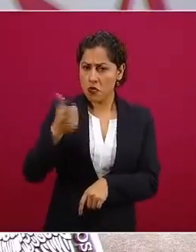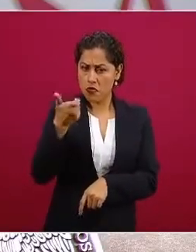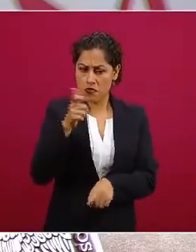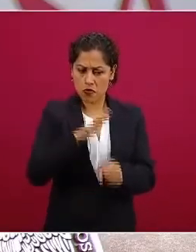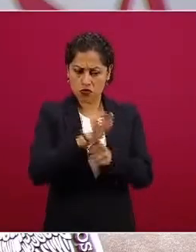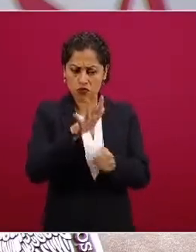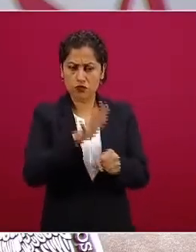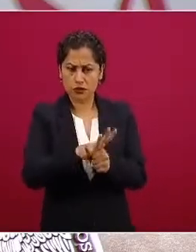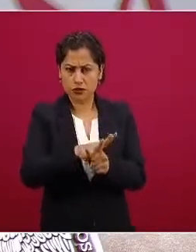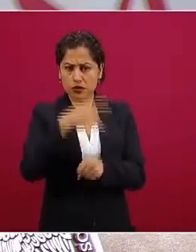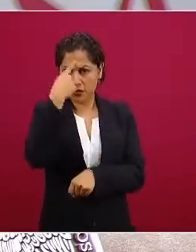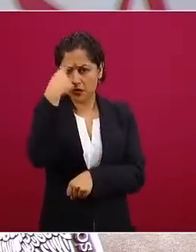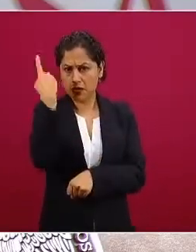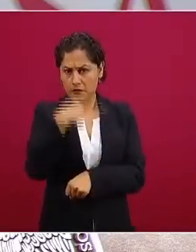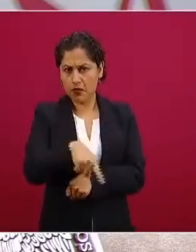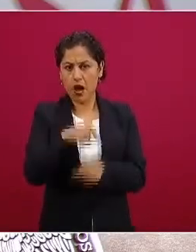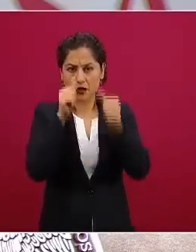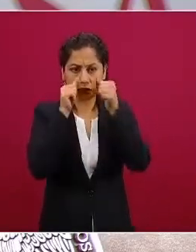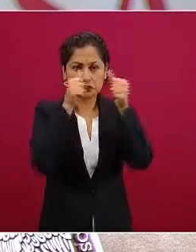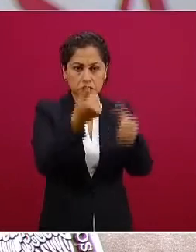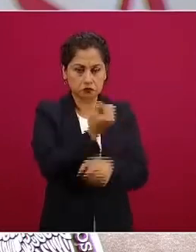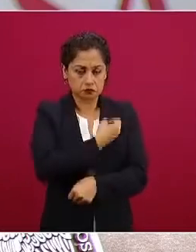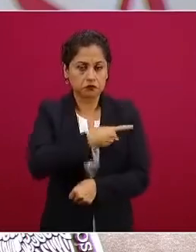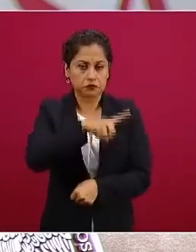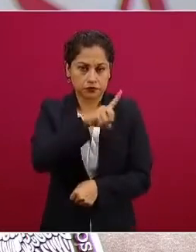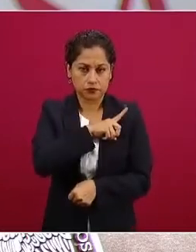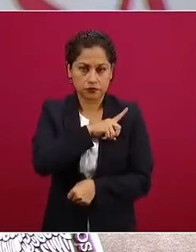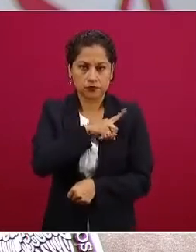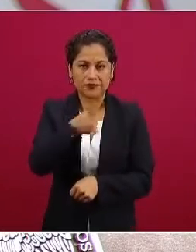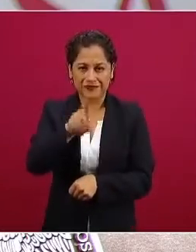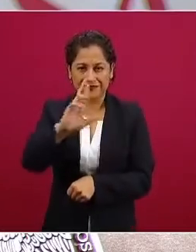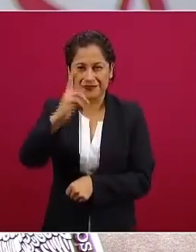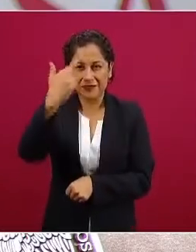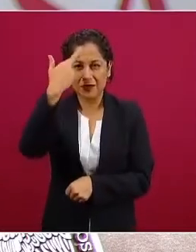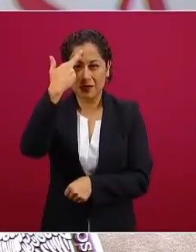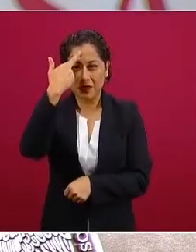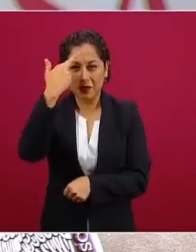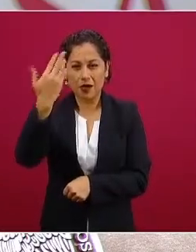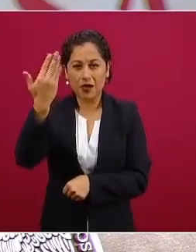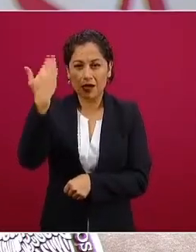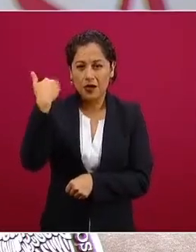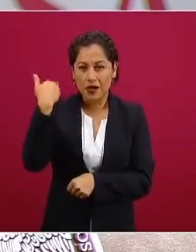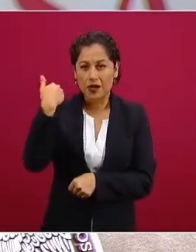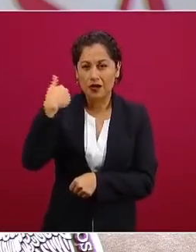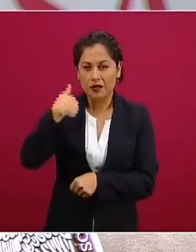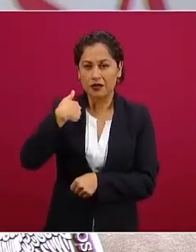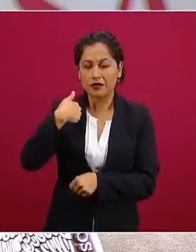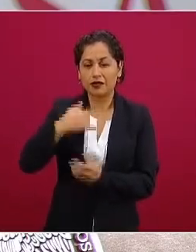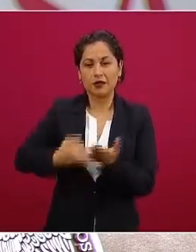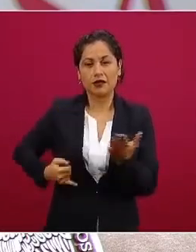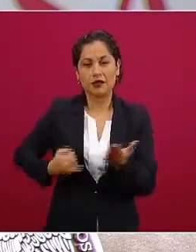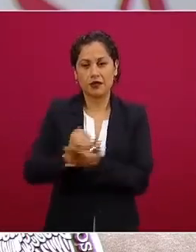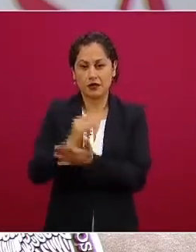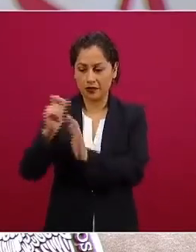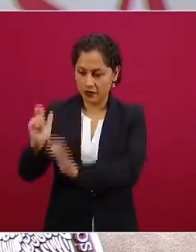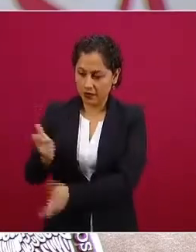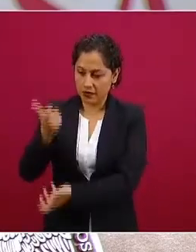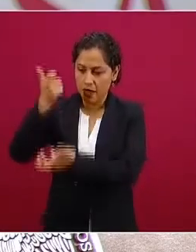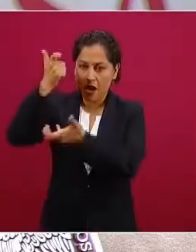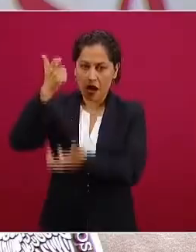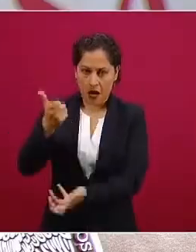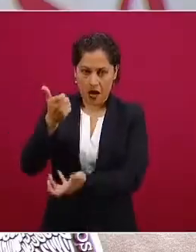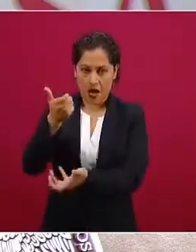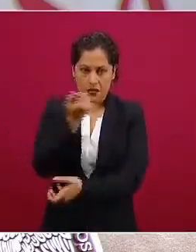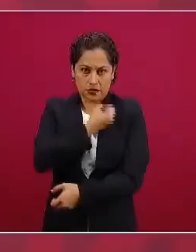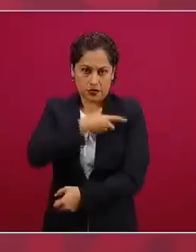yo les recuerdo que se amplió el presupuesto de salud porque ya desde antes del coronavirus